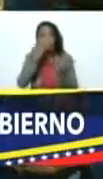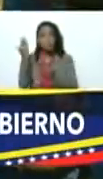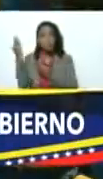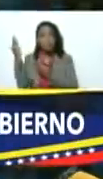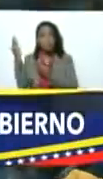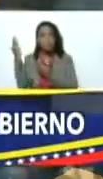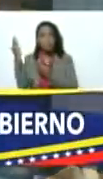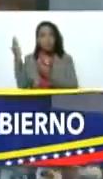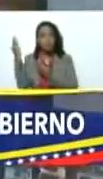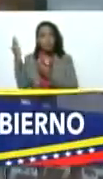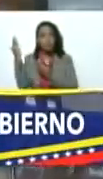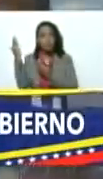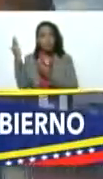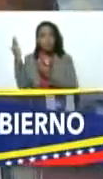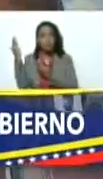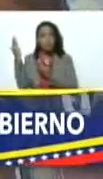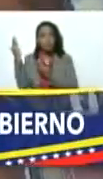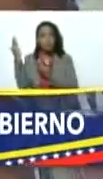adelante